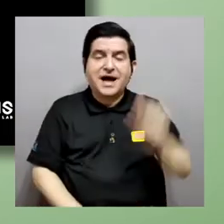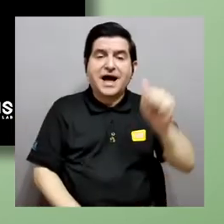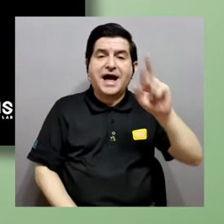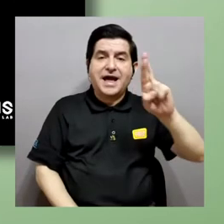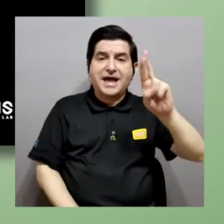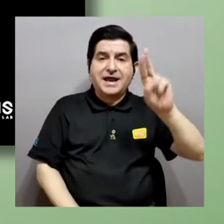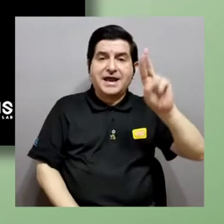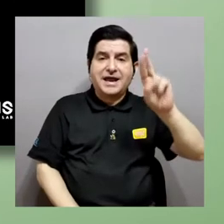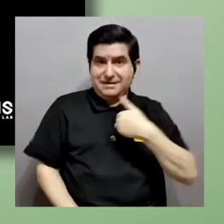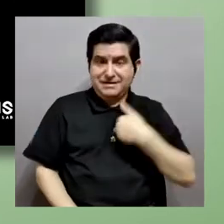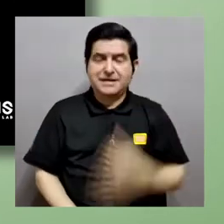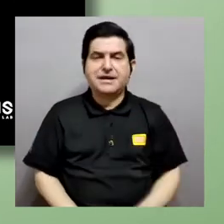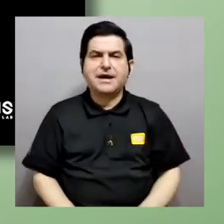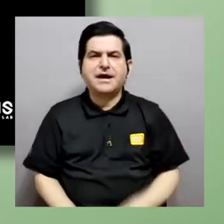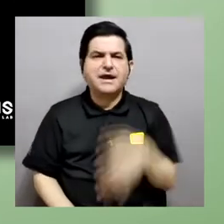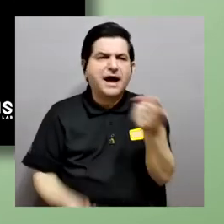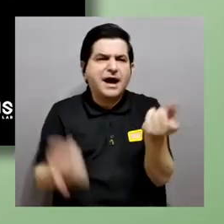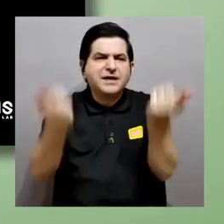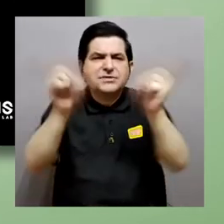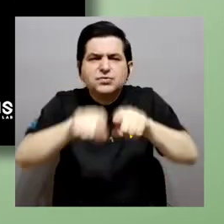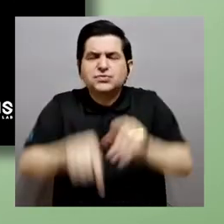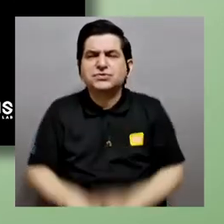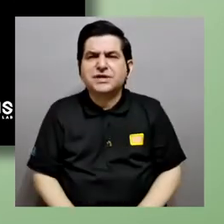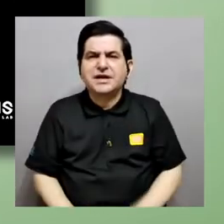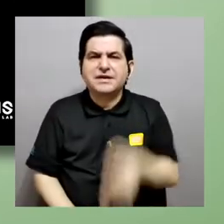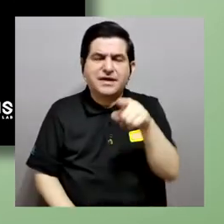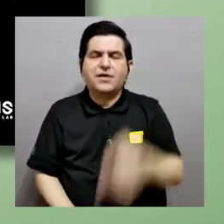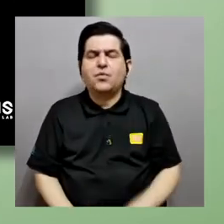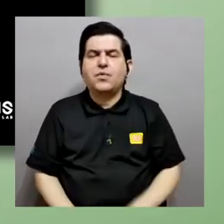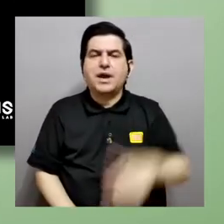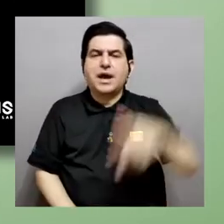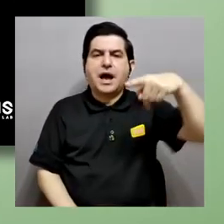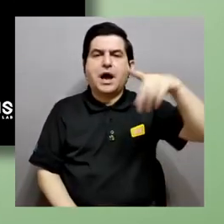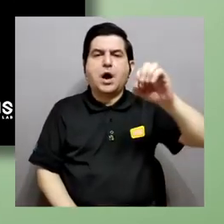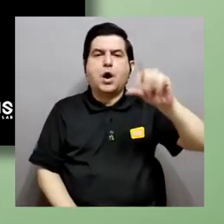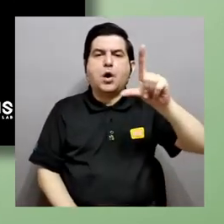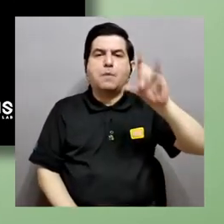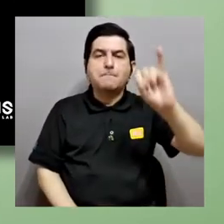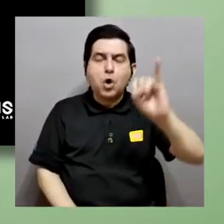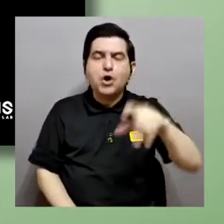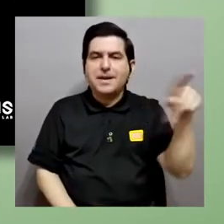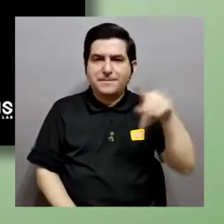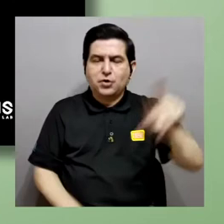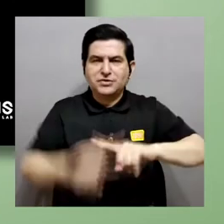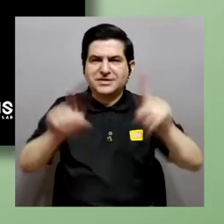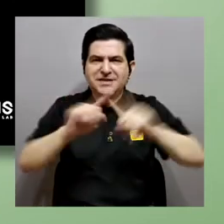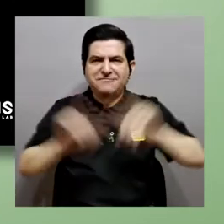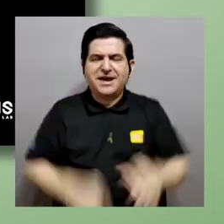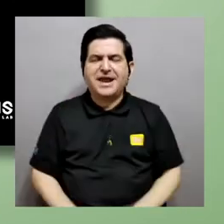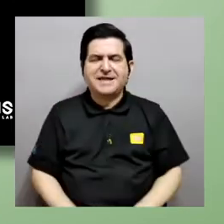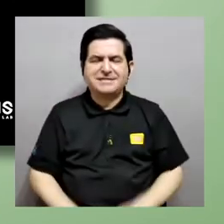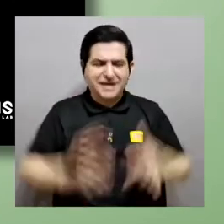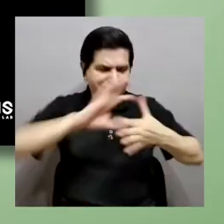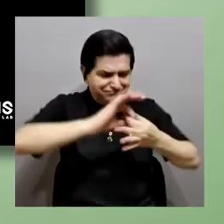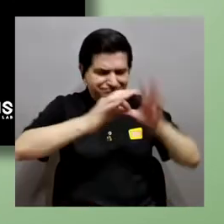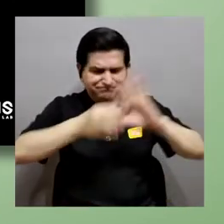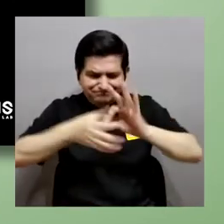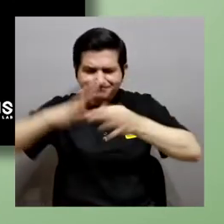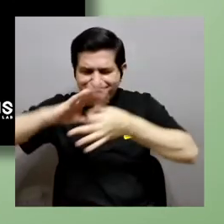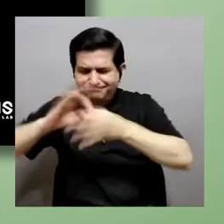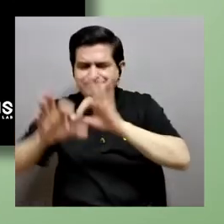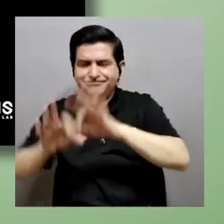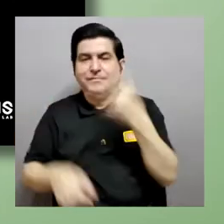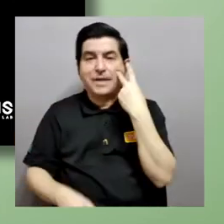genera lo que se conoce como una poliproteína, ¿verdad? Es una cadena de varias proteínas bastante larga, que es la que vemos en el lado derecho del slide.